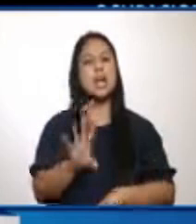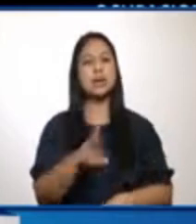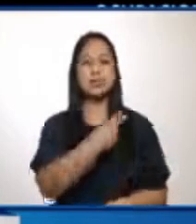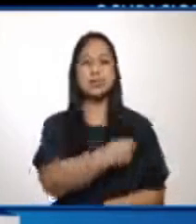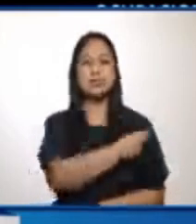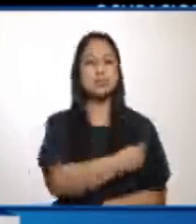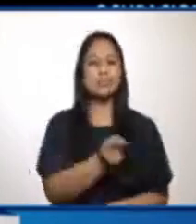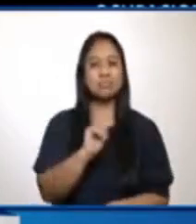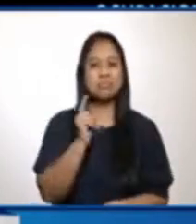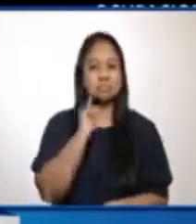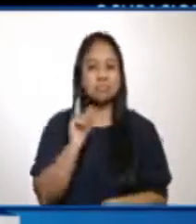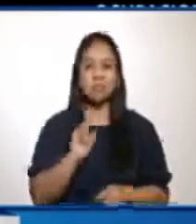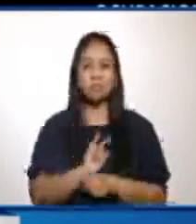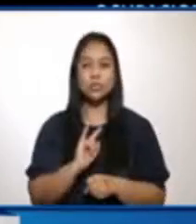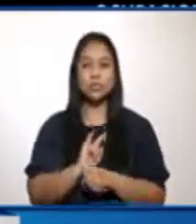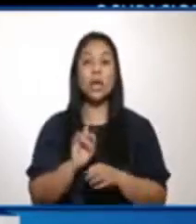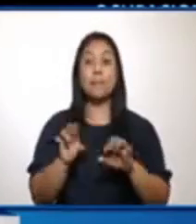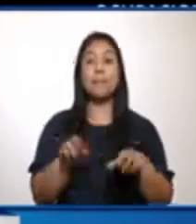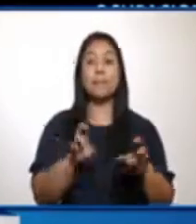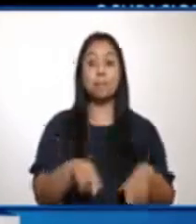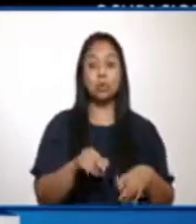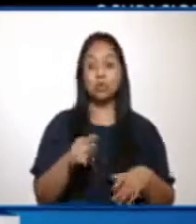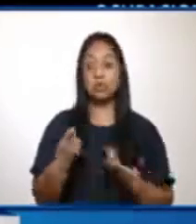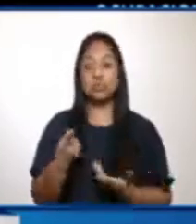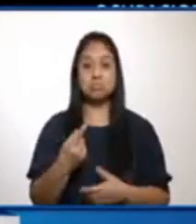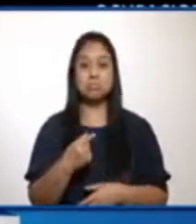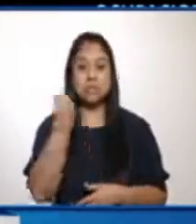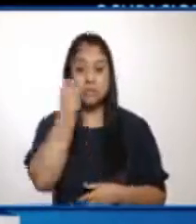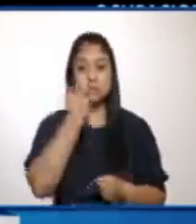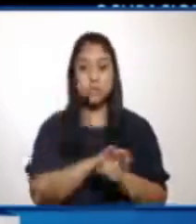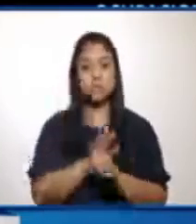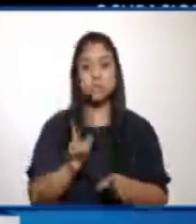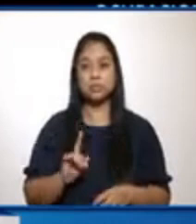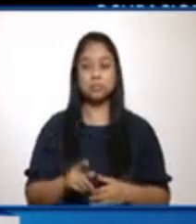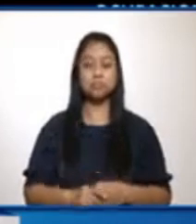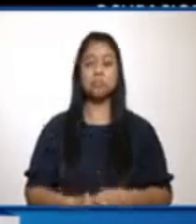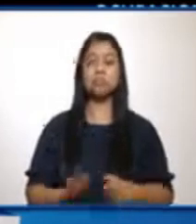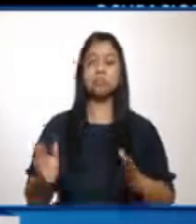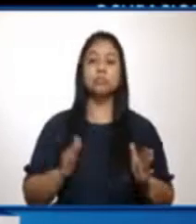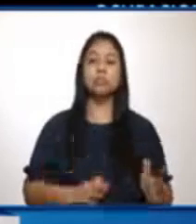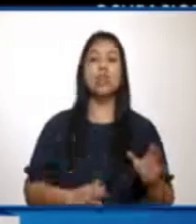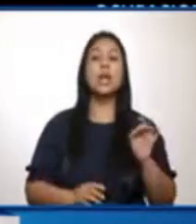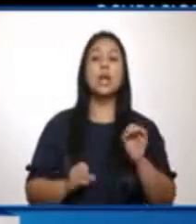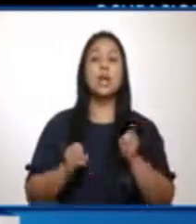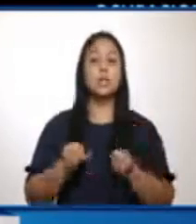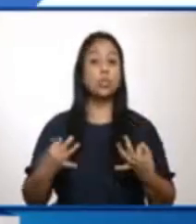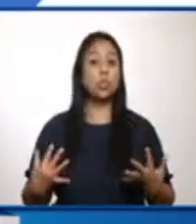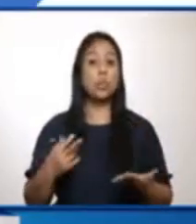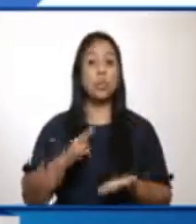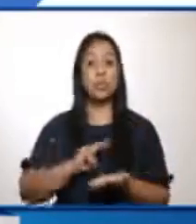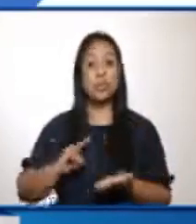no se están viendo casos importantes de COVID. La siguiente, en cuanto al número de camas